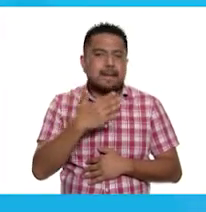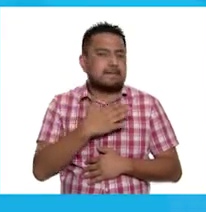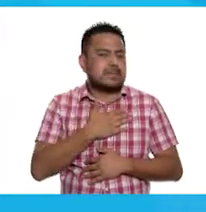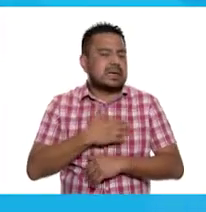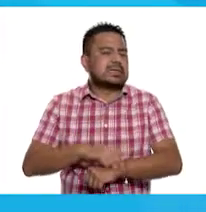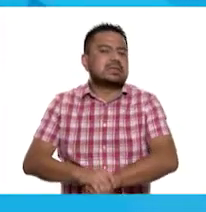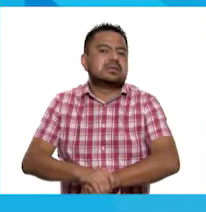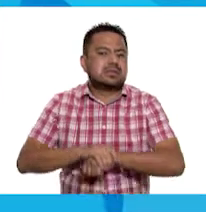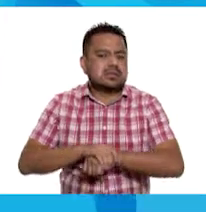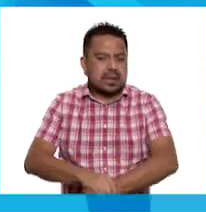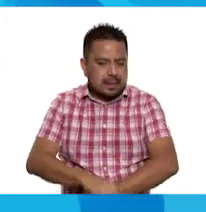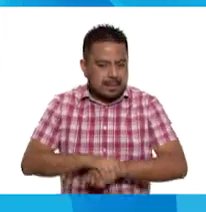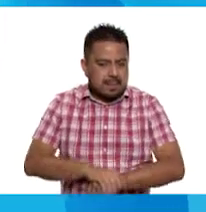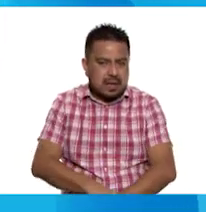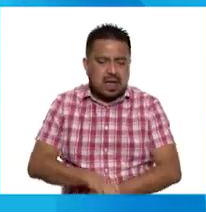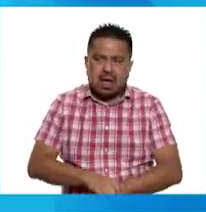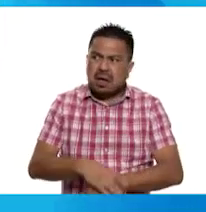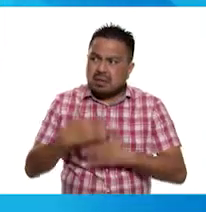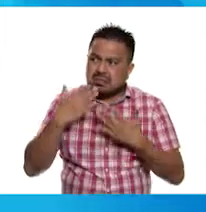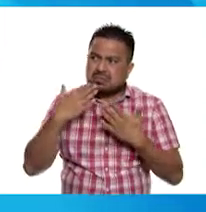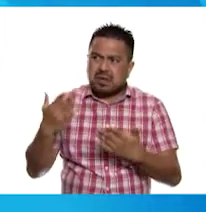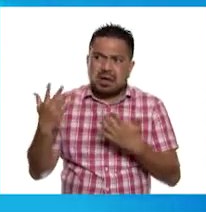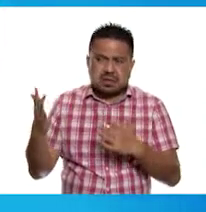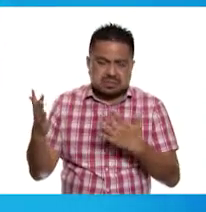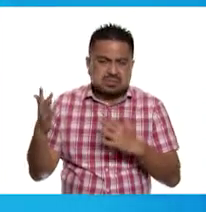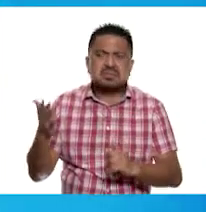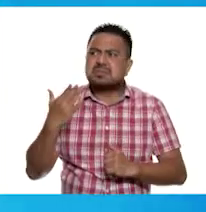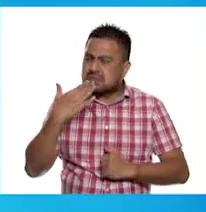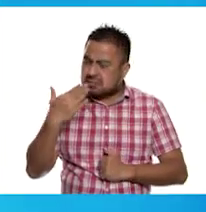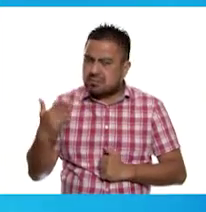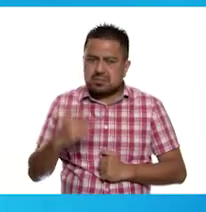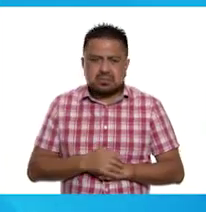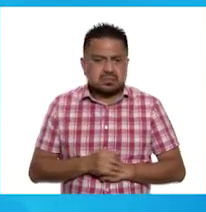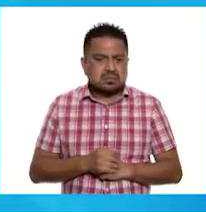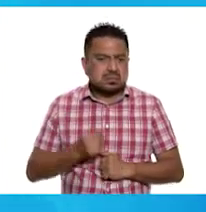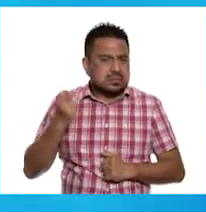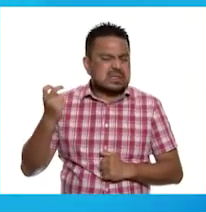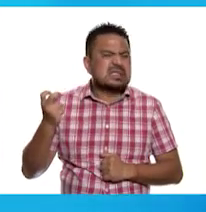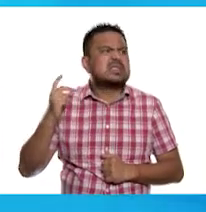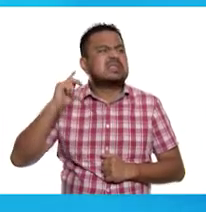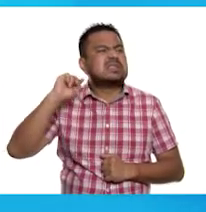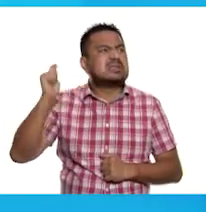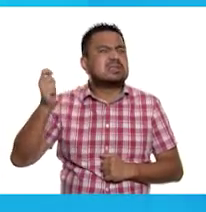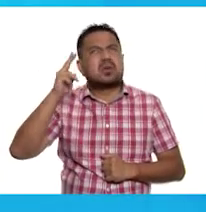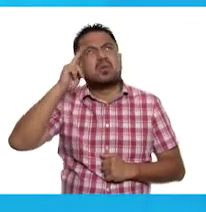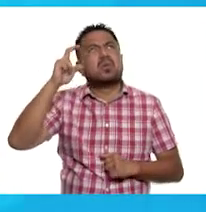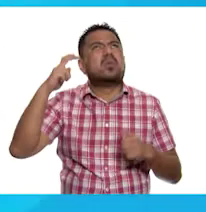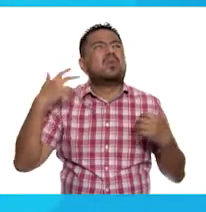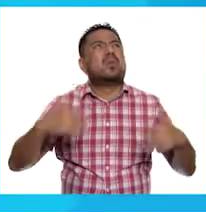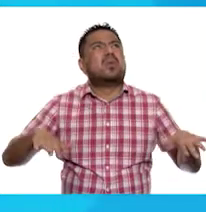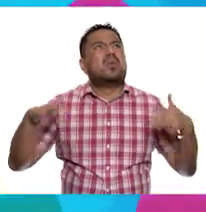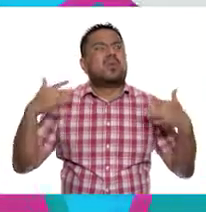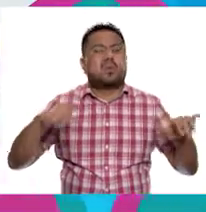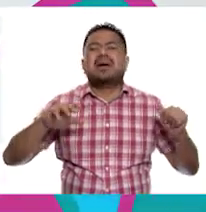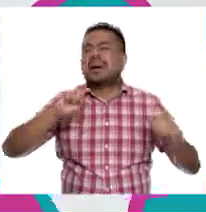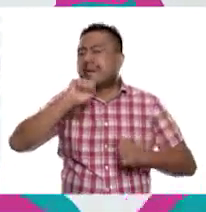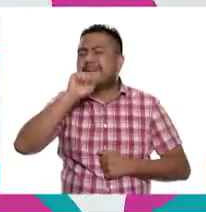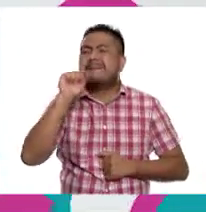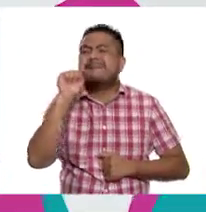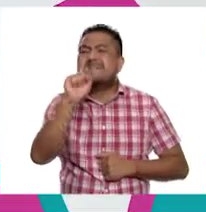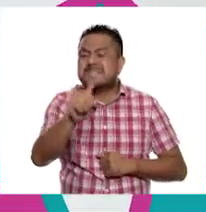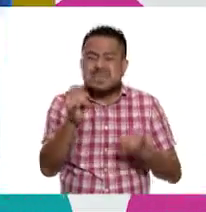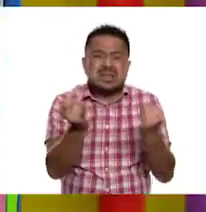amigos. Muy bien, Uriel. Ese es un muy buen deseo, porque obviamente también,